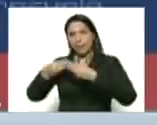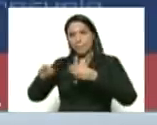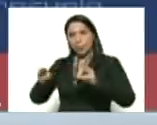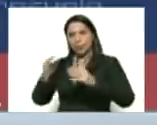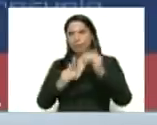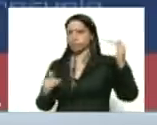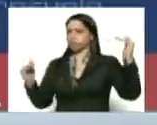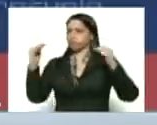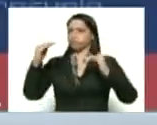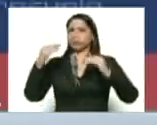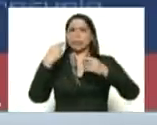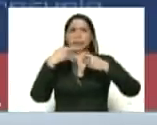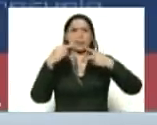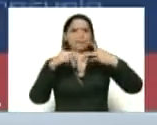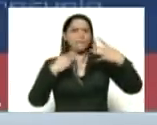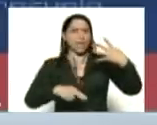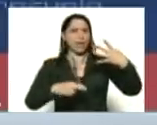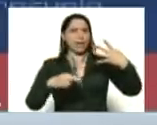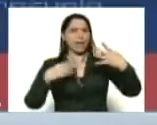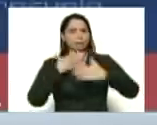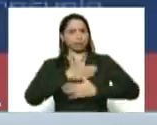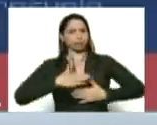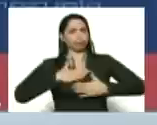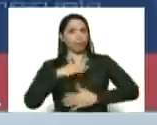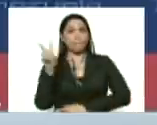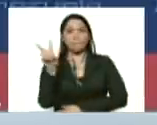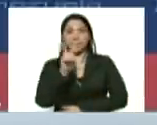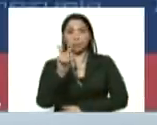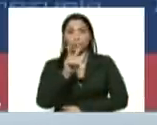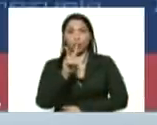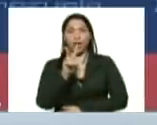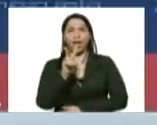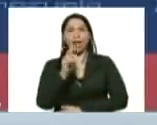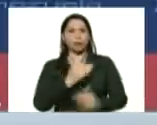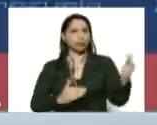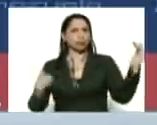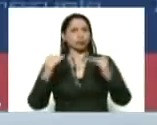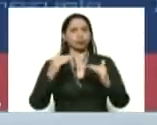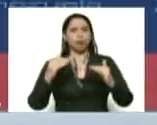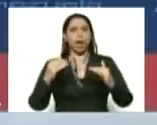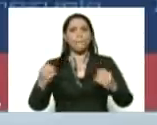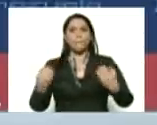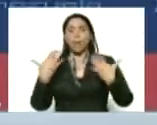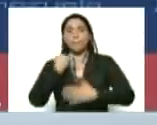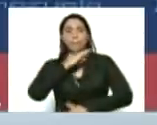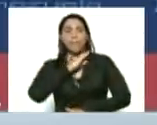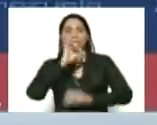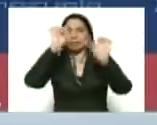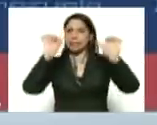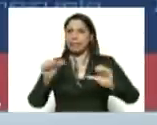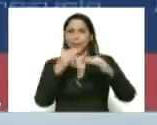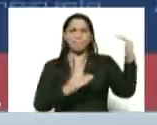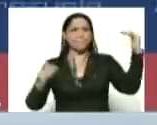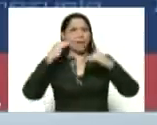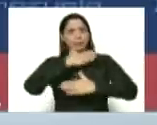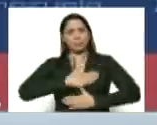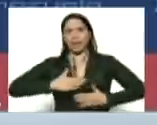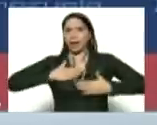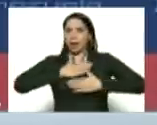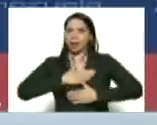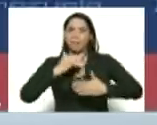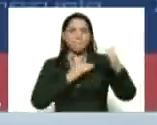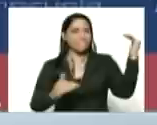máximo nivel de la máxima calidad Venezuela salir de esta pandemia con un sistema de la máxima calidad del